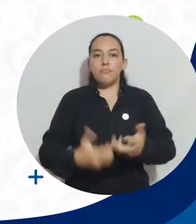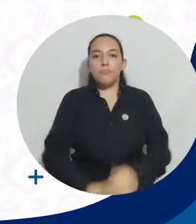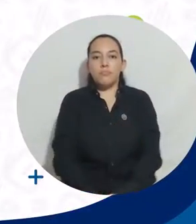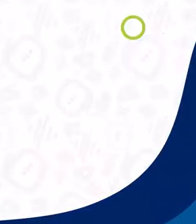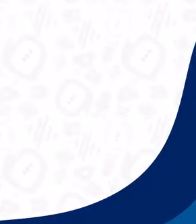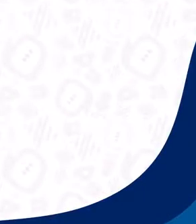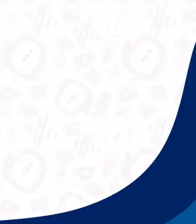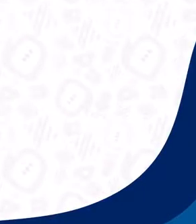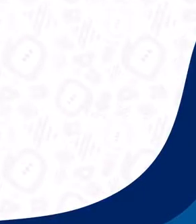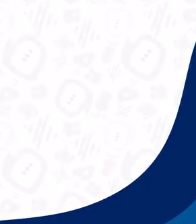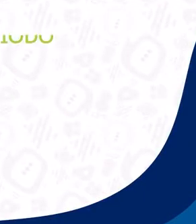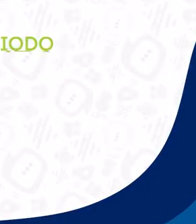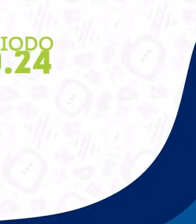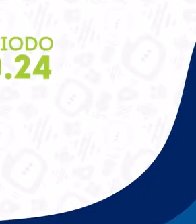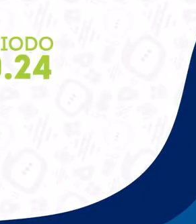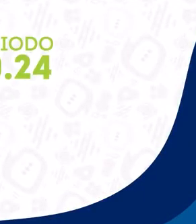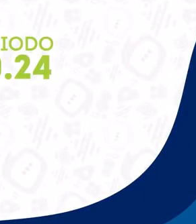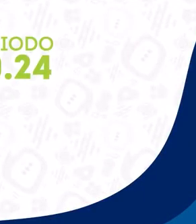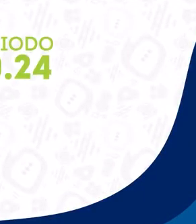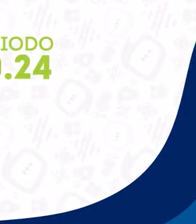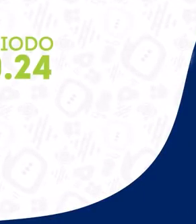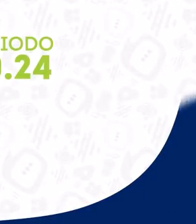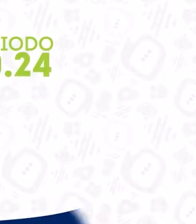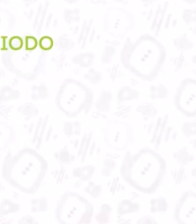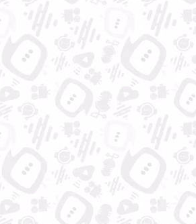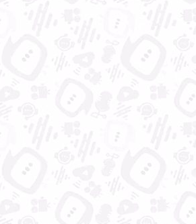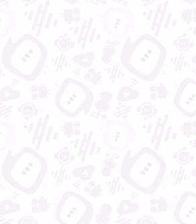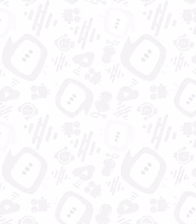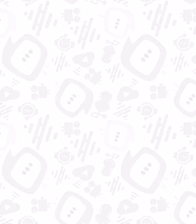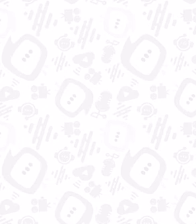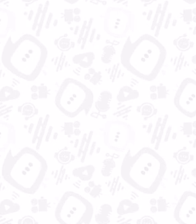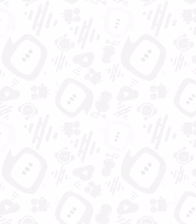la cocina. Universidad del Magdalena, aún más incluyente e innovadora.